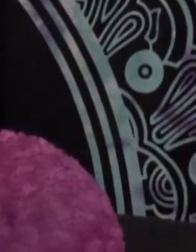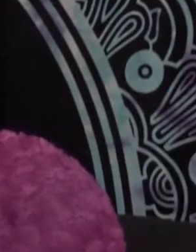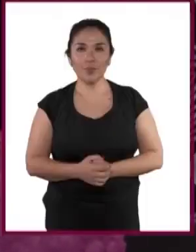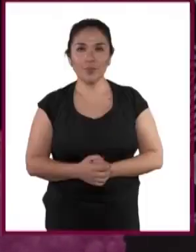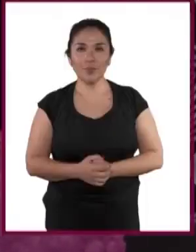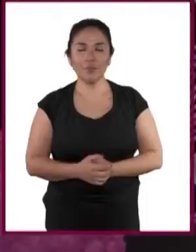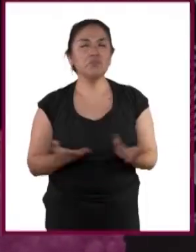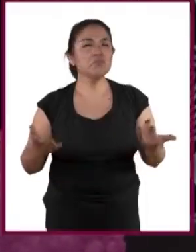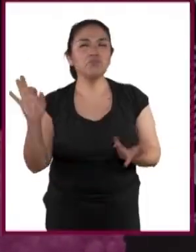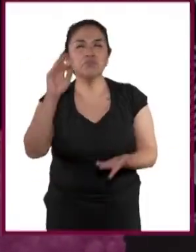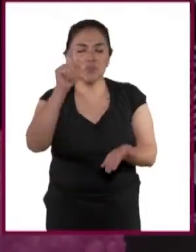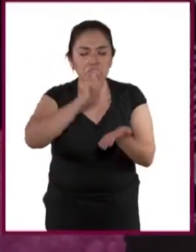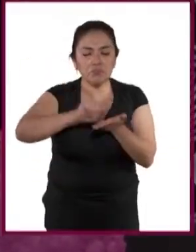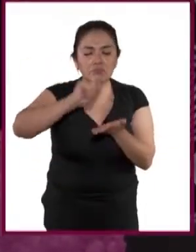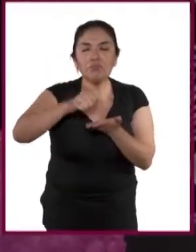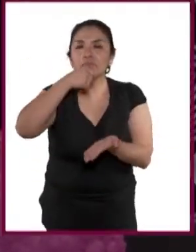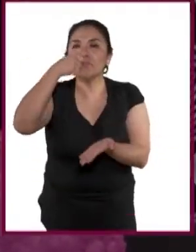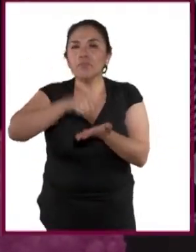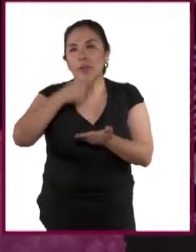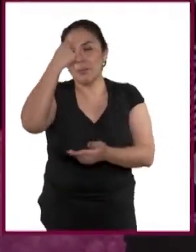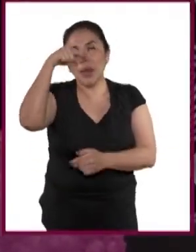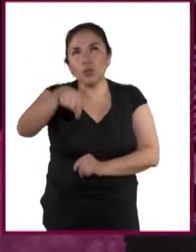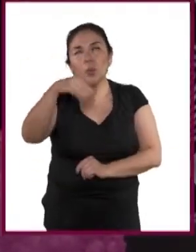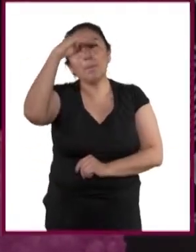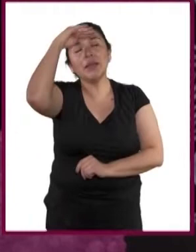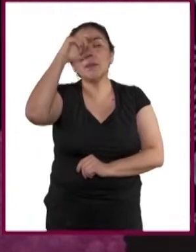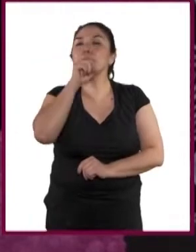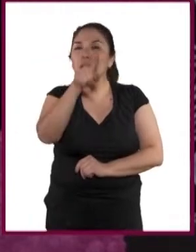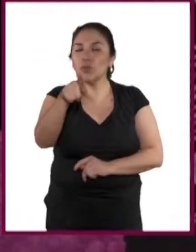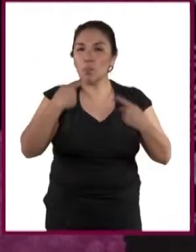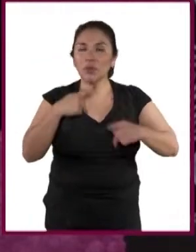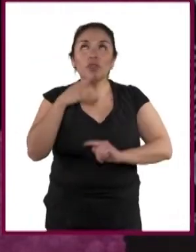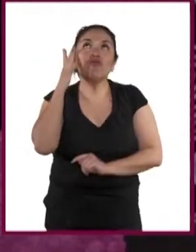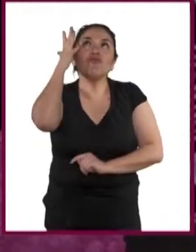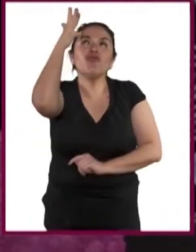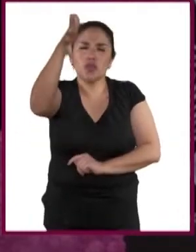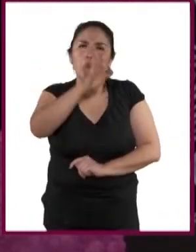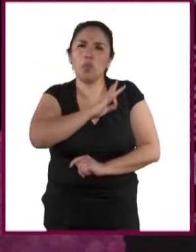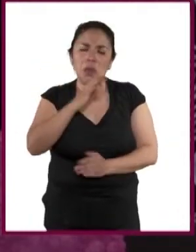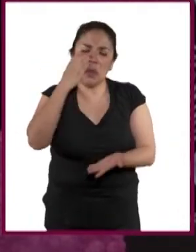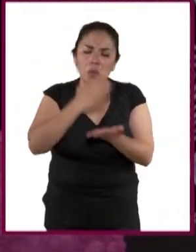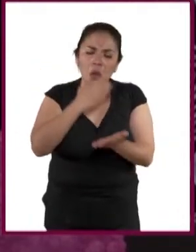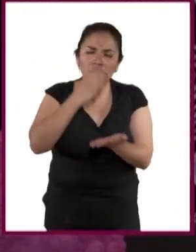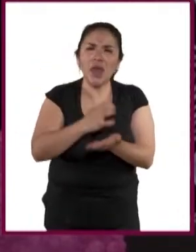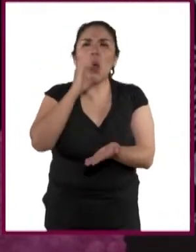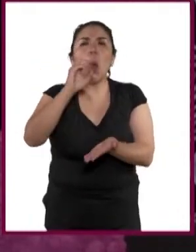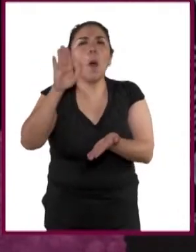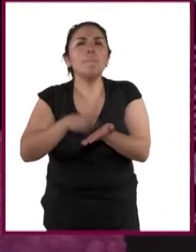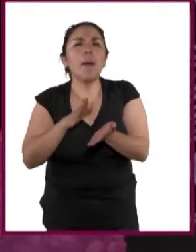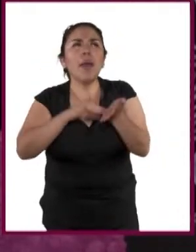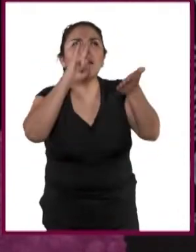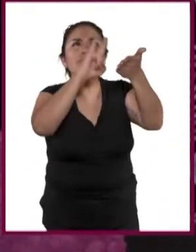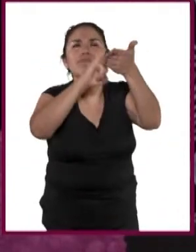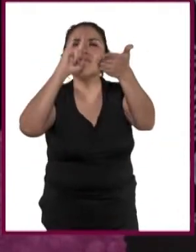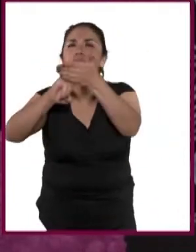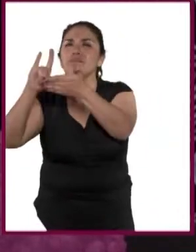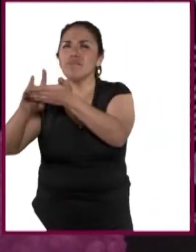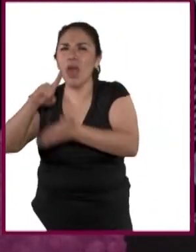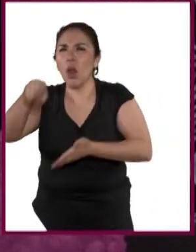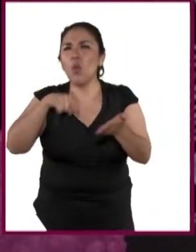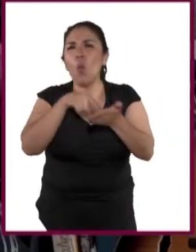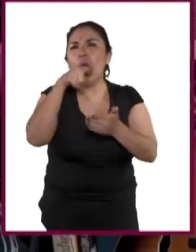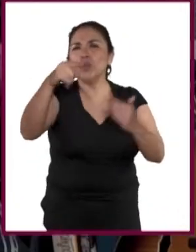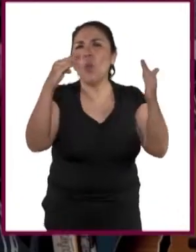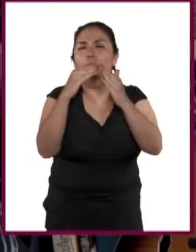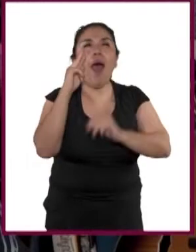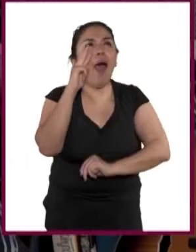¿Qué tal que le escribes una carta a tu yo del futuro? Puede ser en un cuaderno, usando papelitos adheribles que pongas en algún espacio de